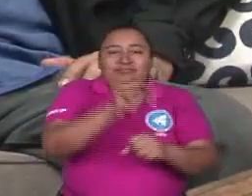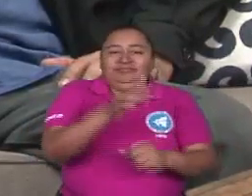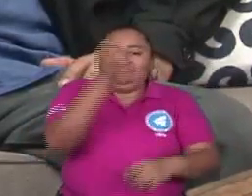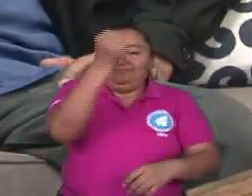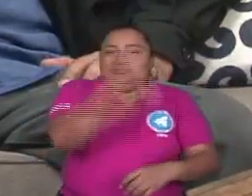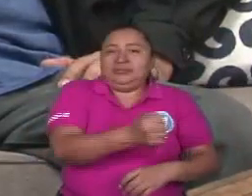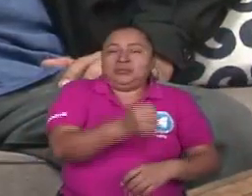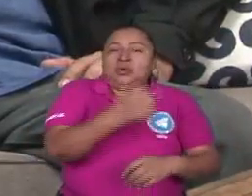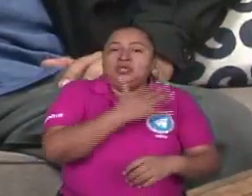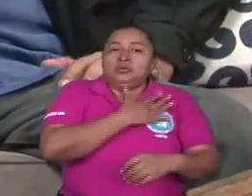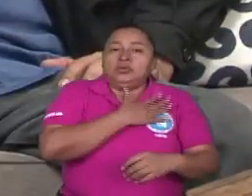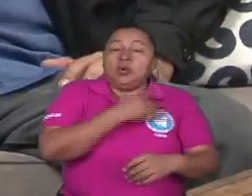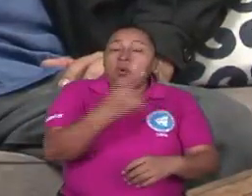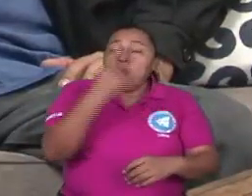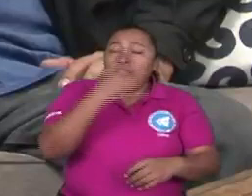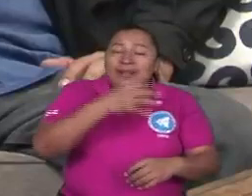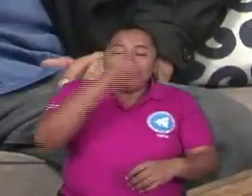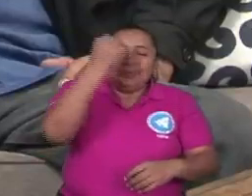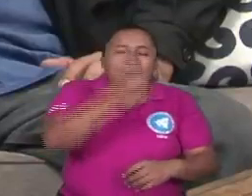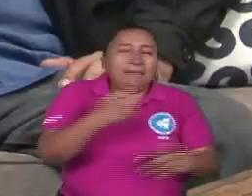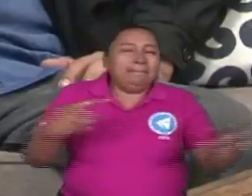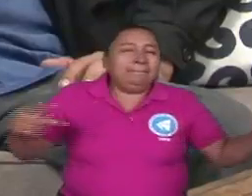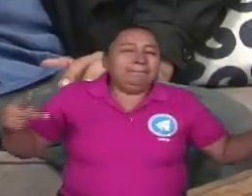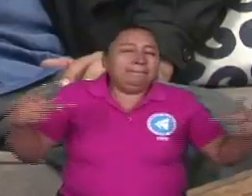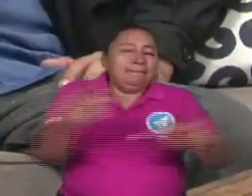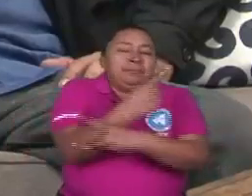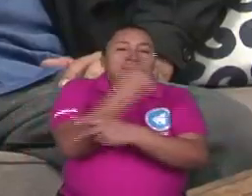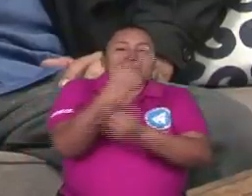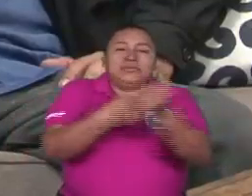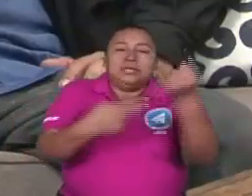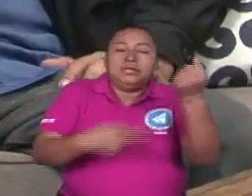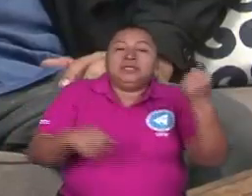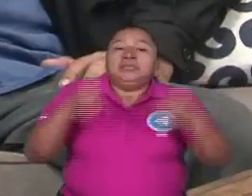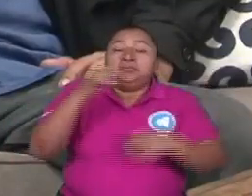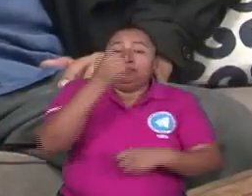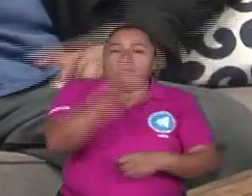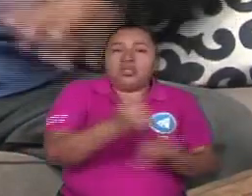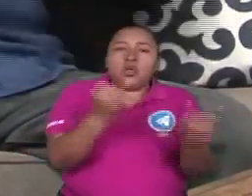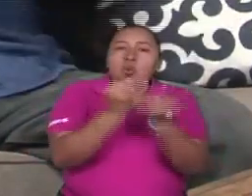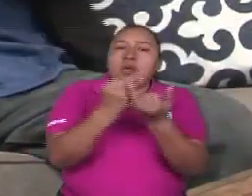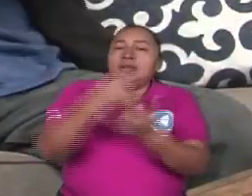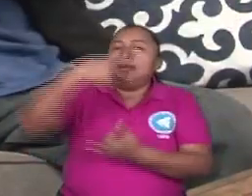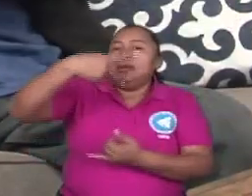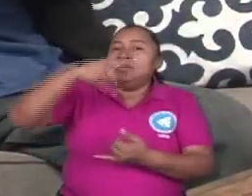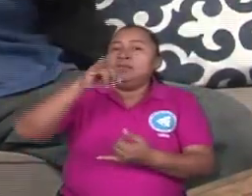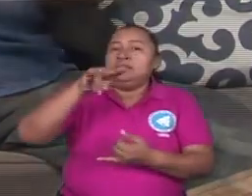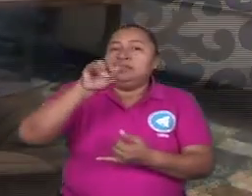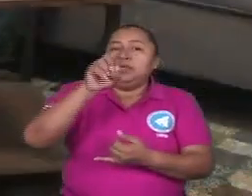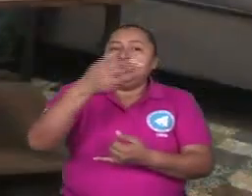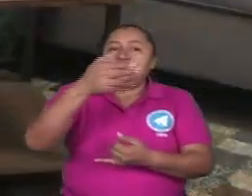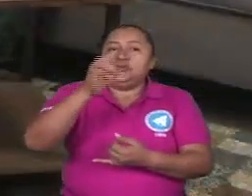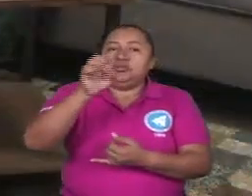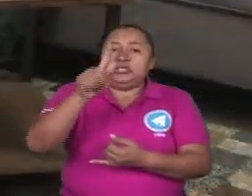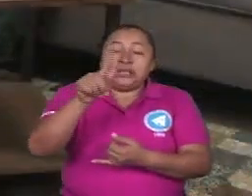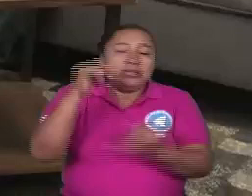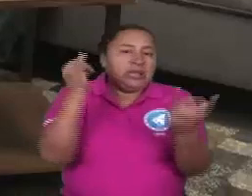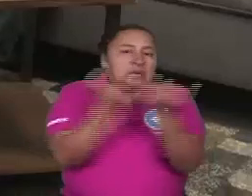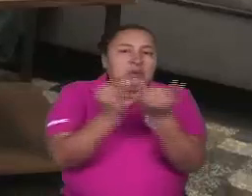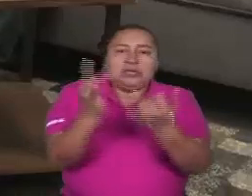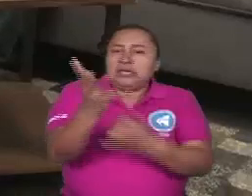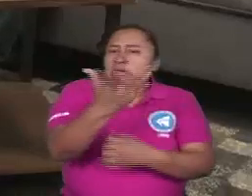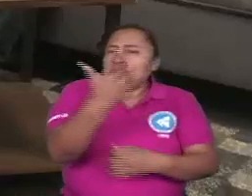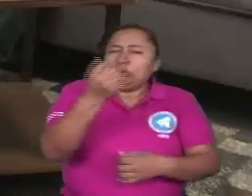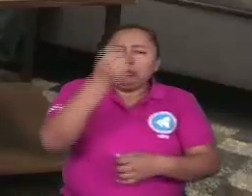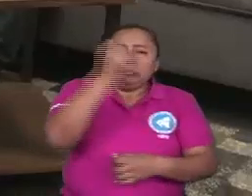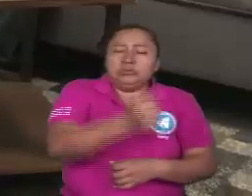dictadura. Una de las dictaduras más sangrientas de América Latina, iguales a las de Pinochet. Todas las dictaduras militares que después de la